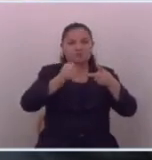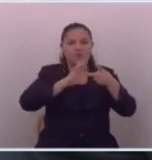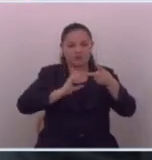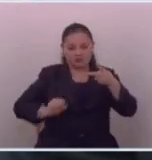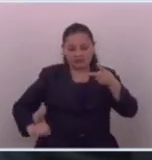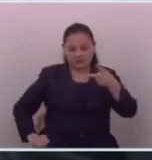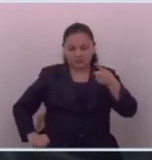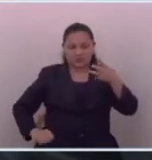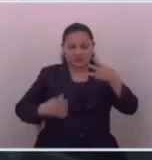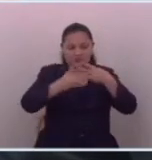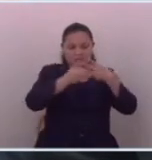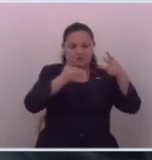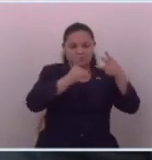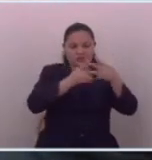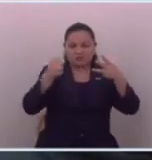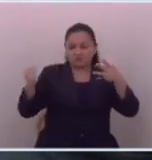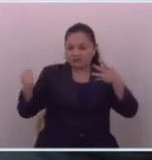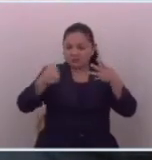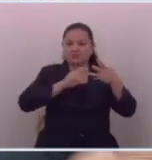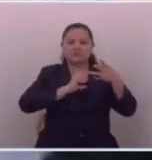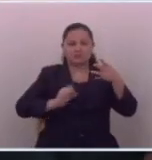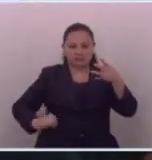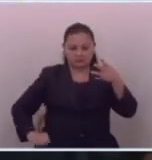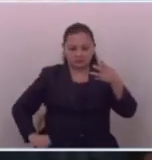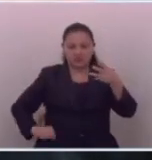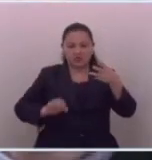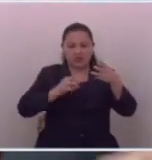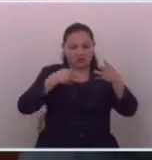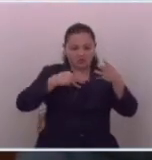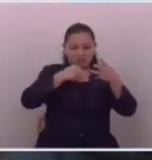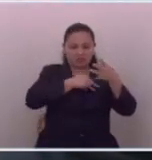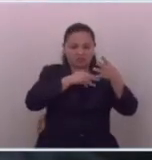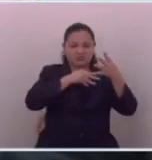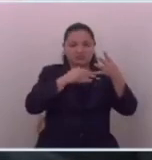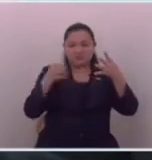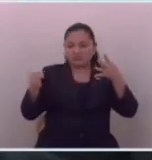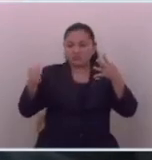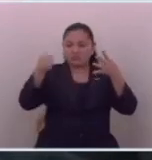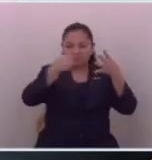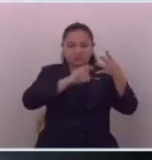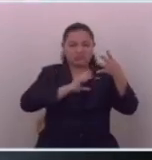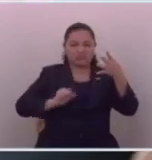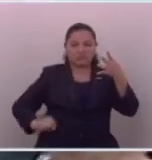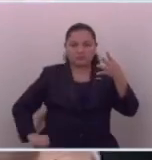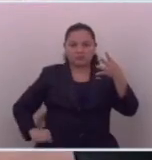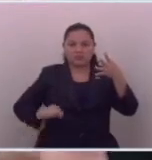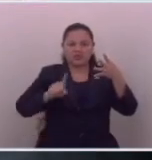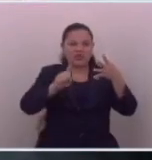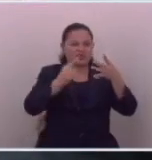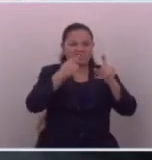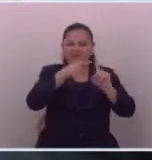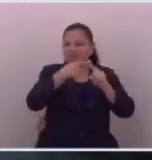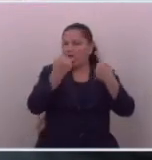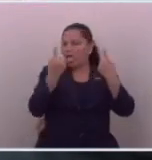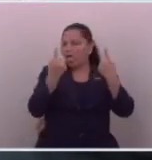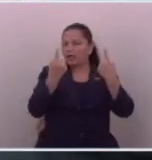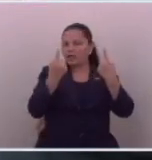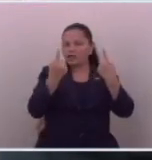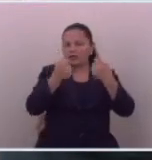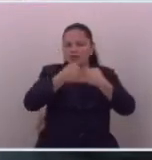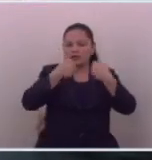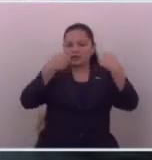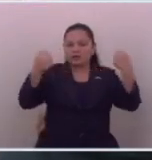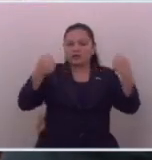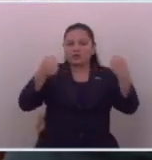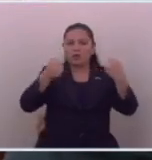diputado estaba bien para El Salvador, o qué funcionario estaba bien para El Salvador. Pero si a alguien les caía mal, agarraban la prensa